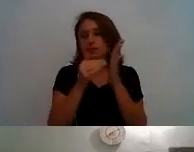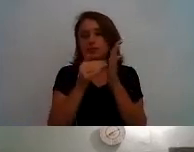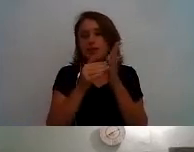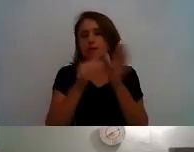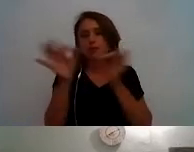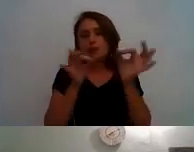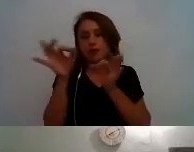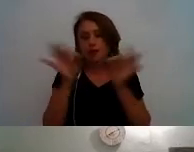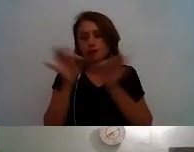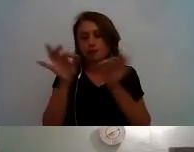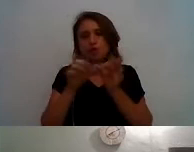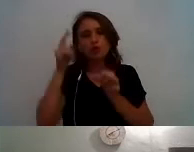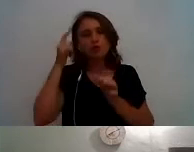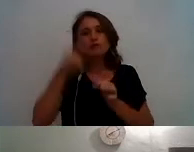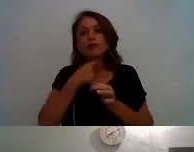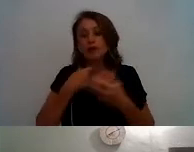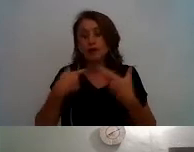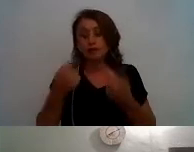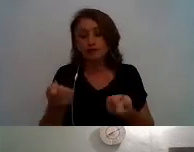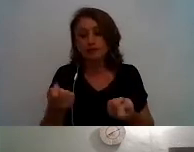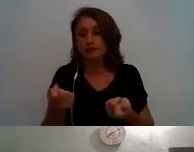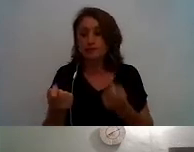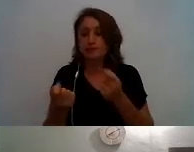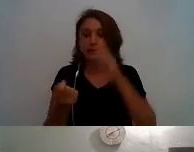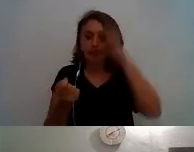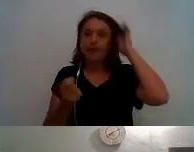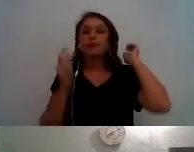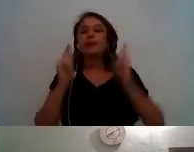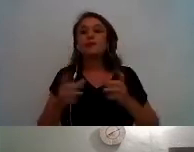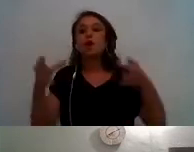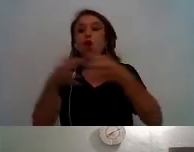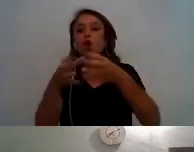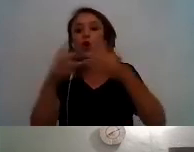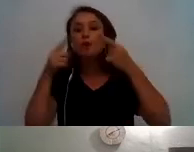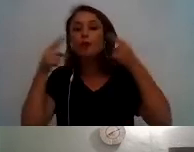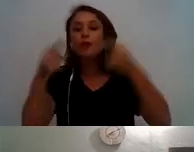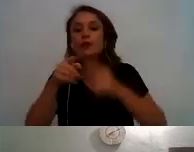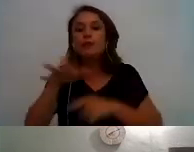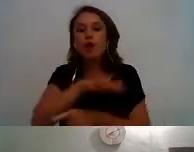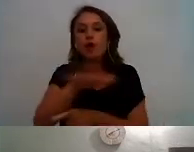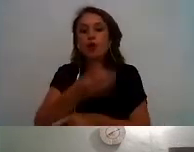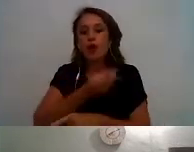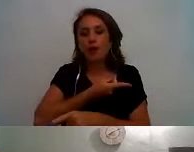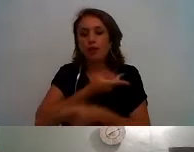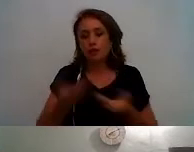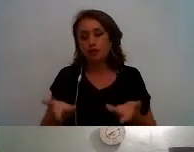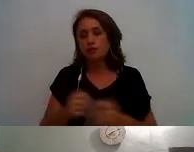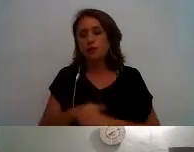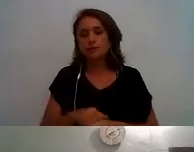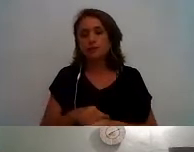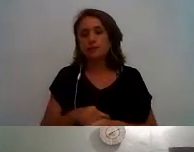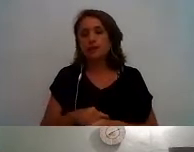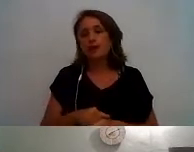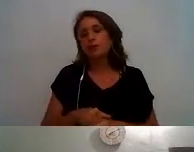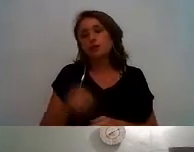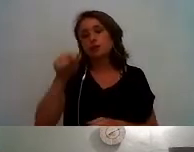proyecto que se tiene a emprender también bueno cuál va ser el grupo objetivo y dónde está localizado nosotros bueno hoy lo que nos convoca es lo que tiene